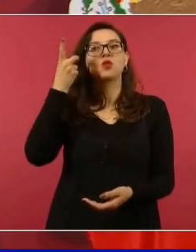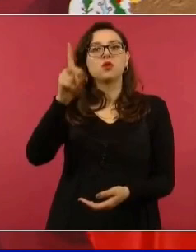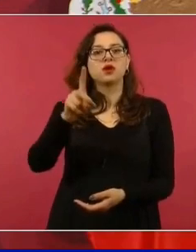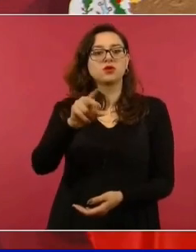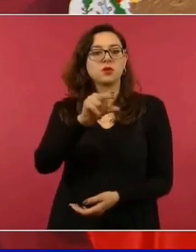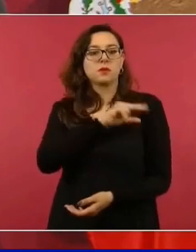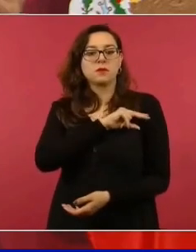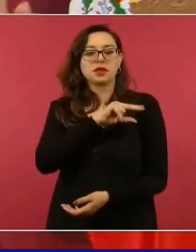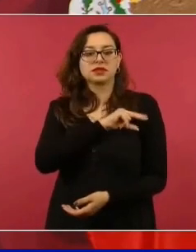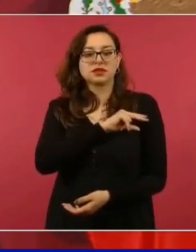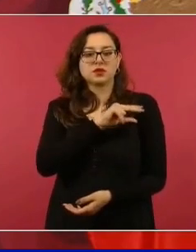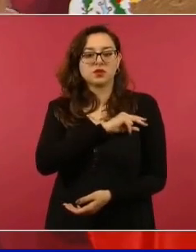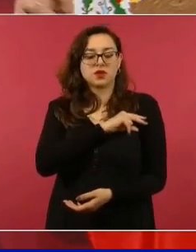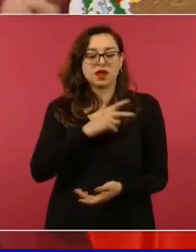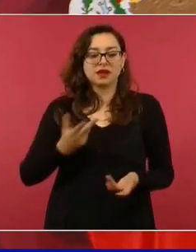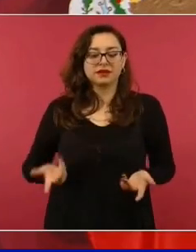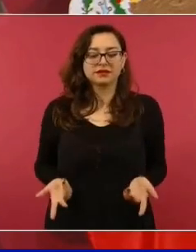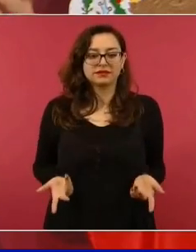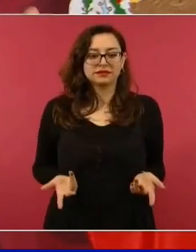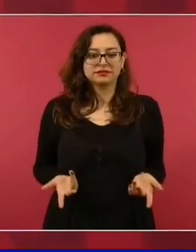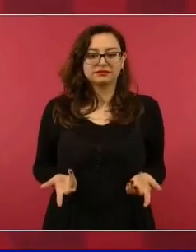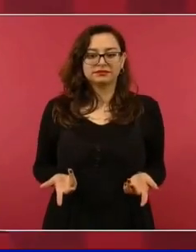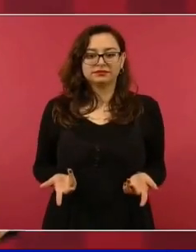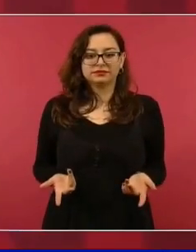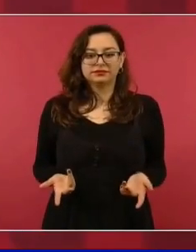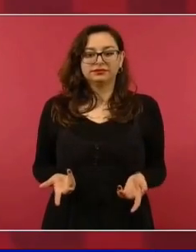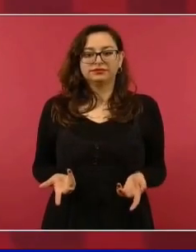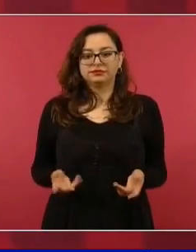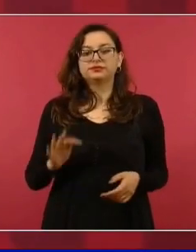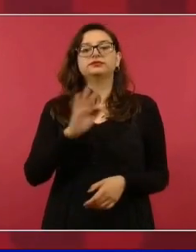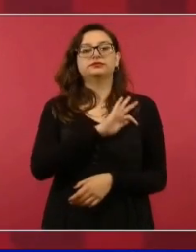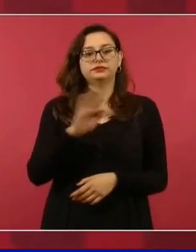es cosa nada más de ver quiénes pasaron por el Issste.